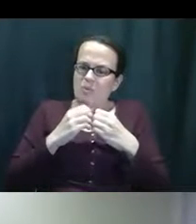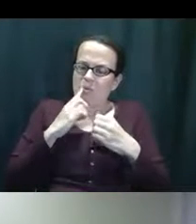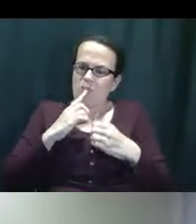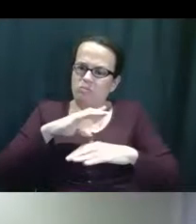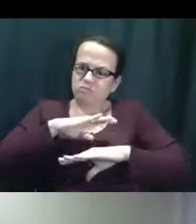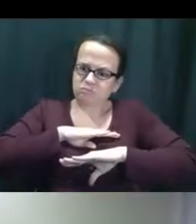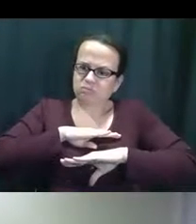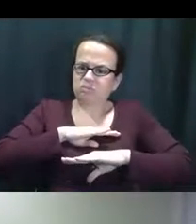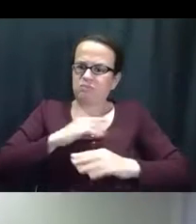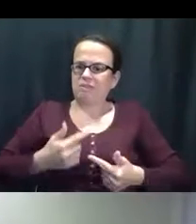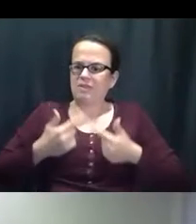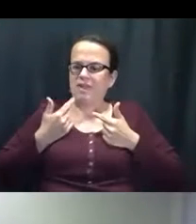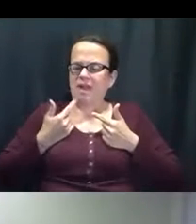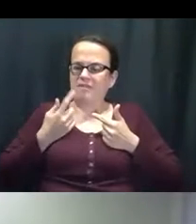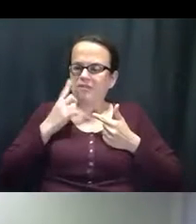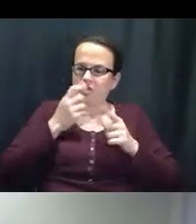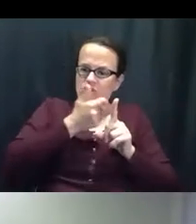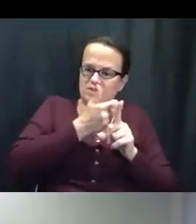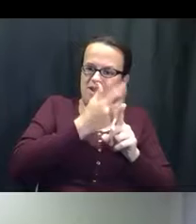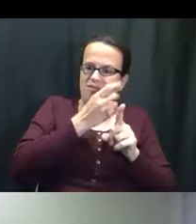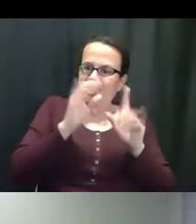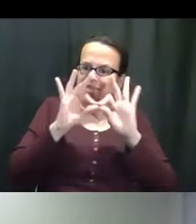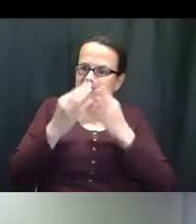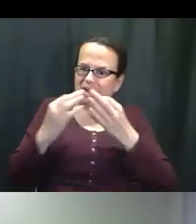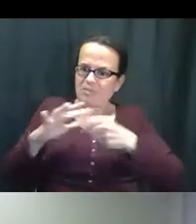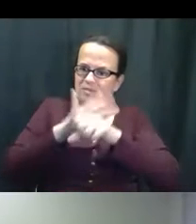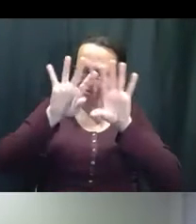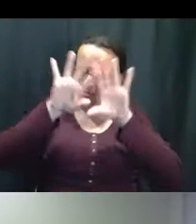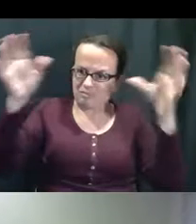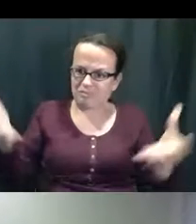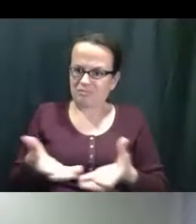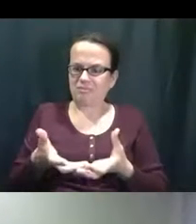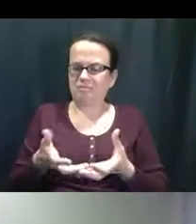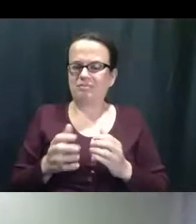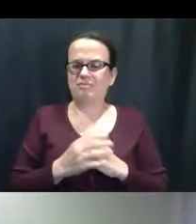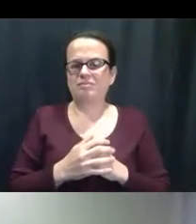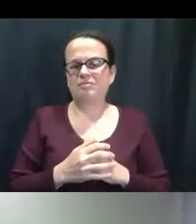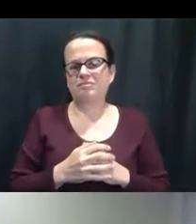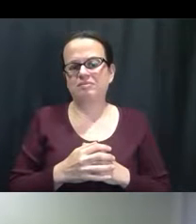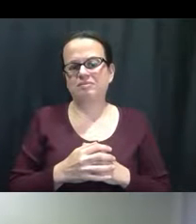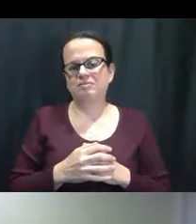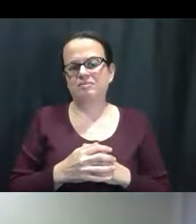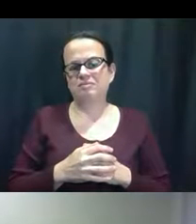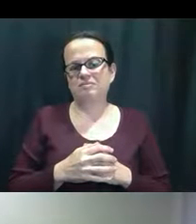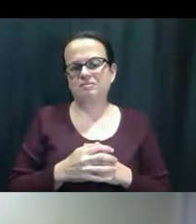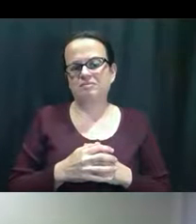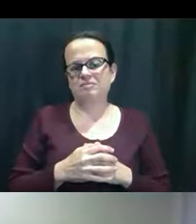Es para tener una vida feliz. Y. Y. vida. Próxima.